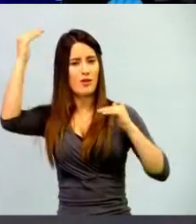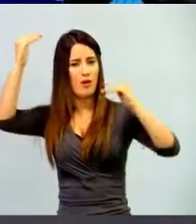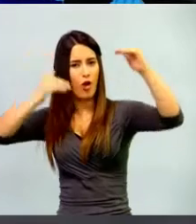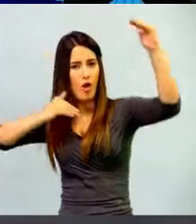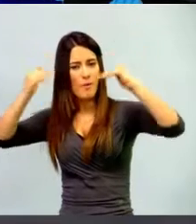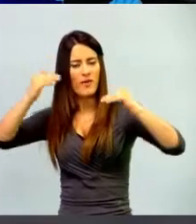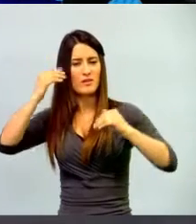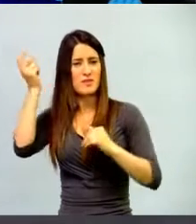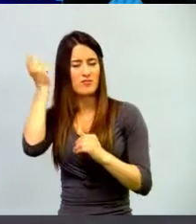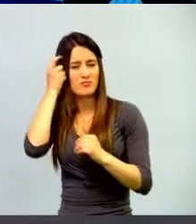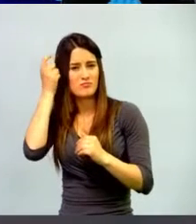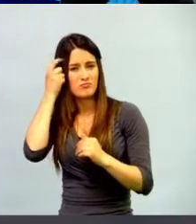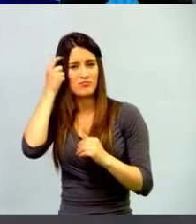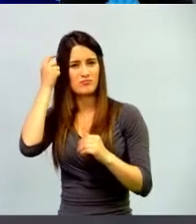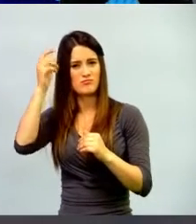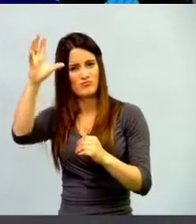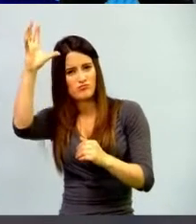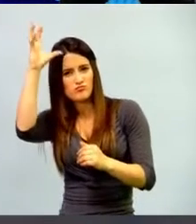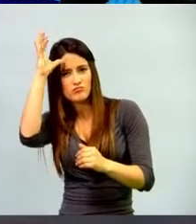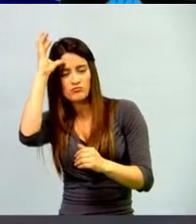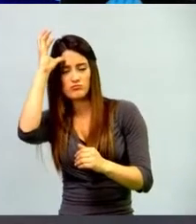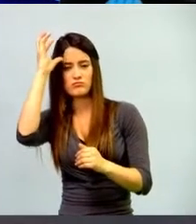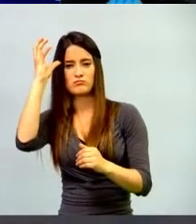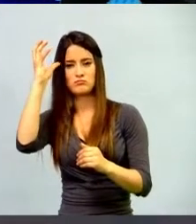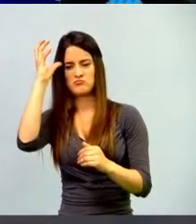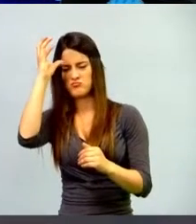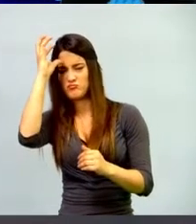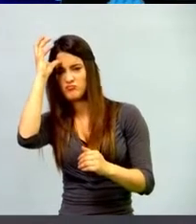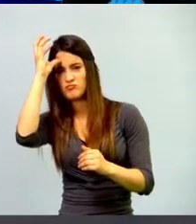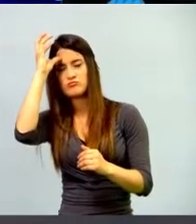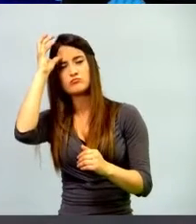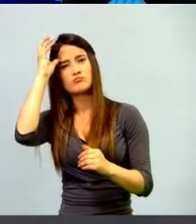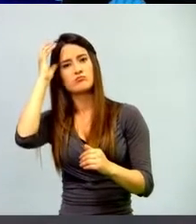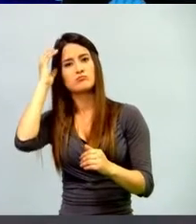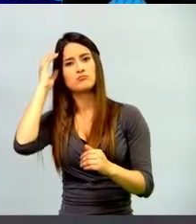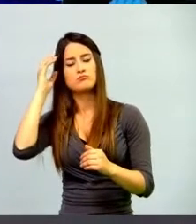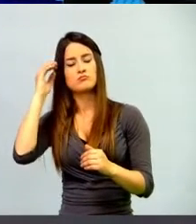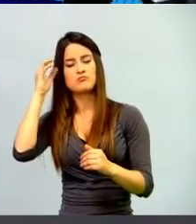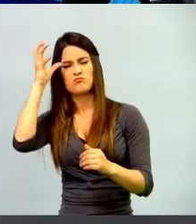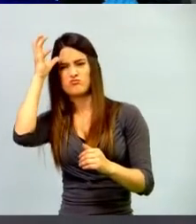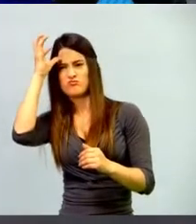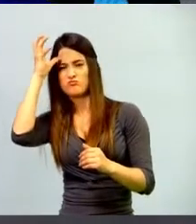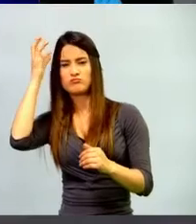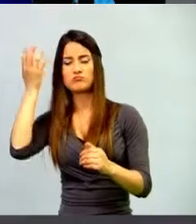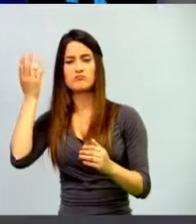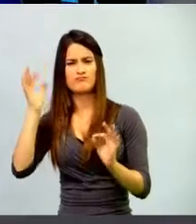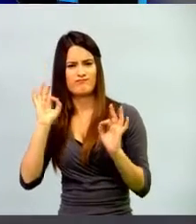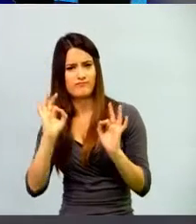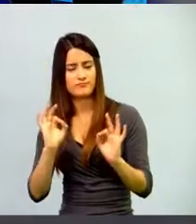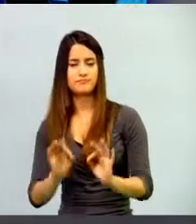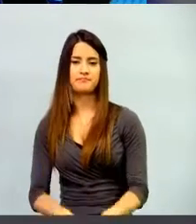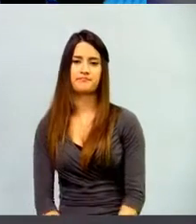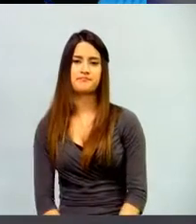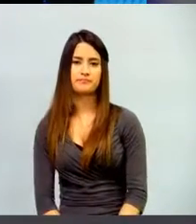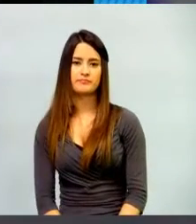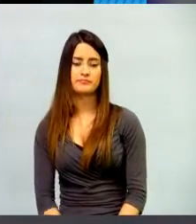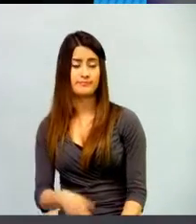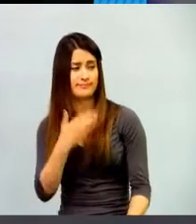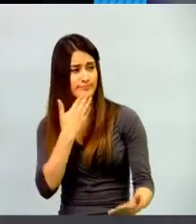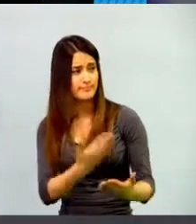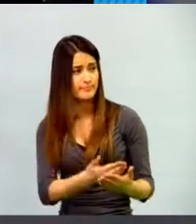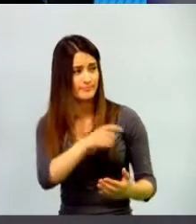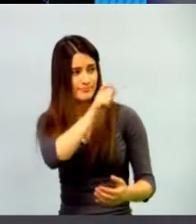que realmente no van a reñir con todo su conocimiento científico. Agradecemos a todos nuestros